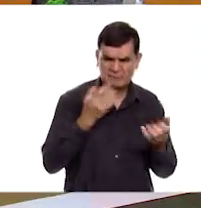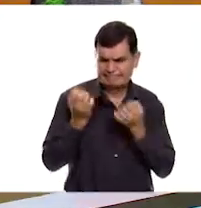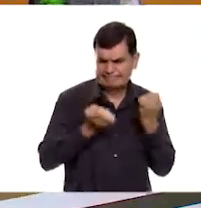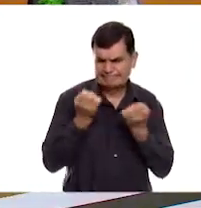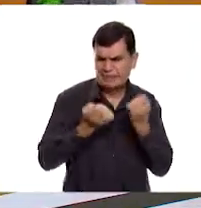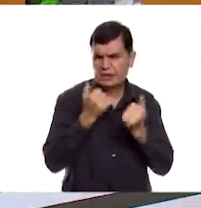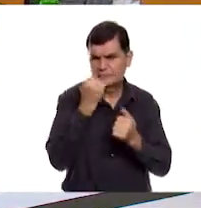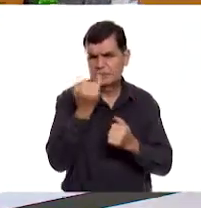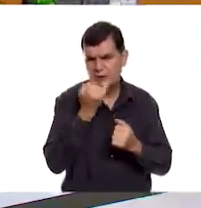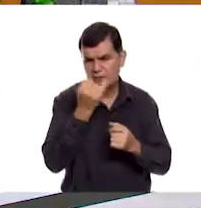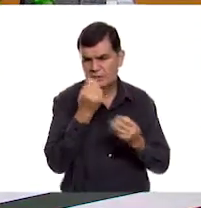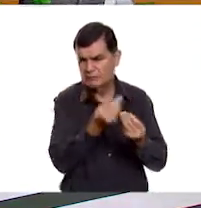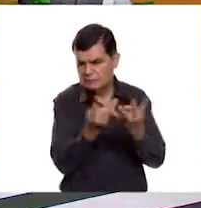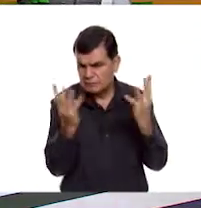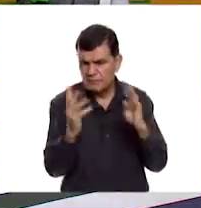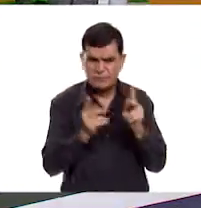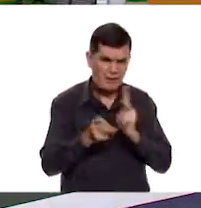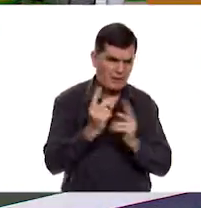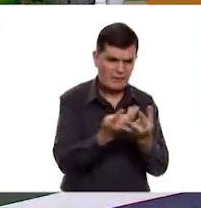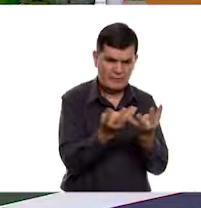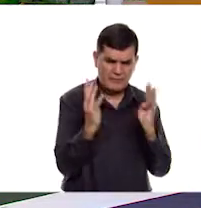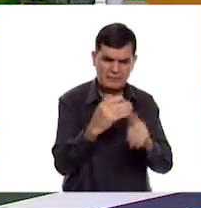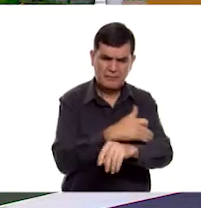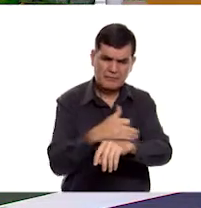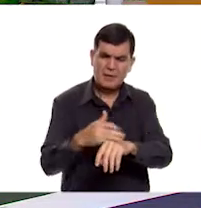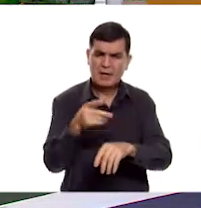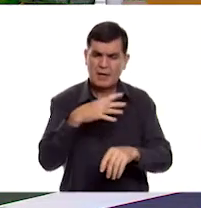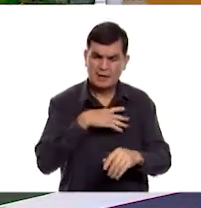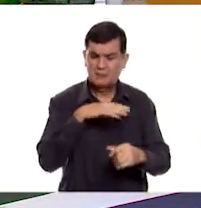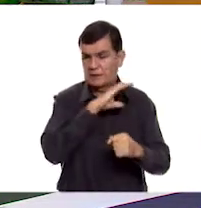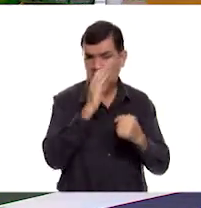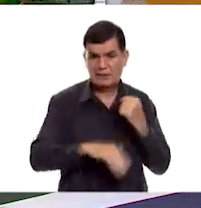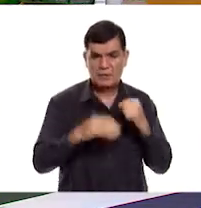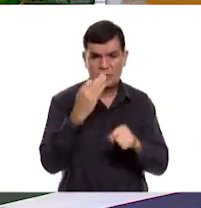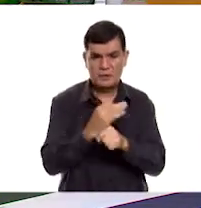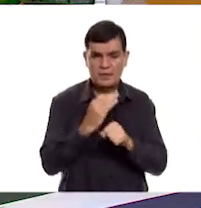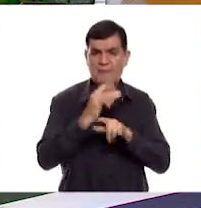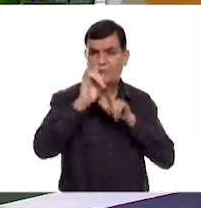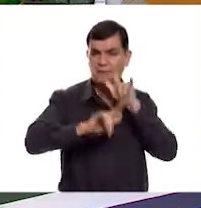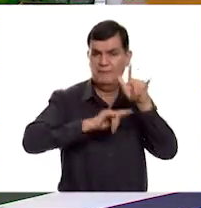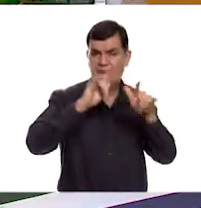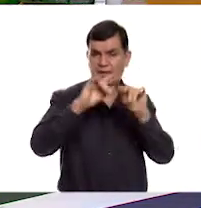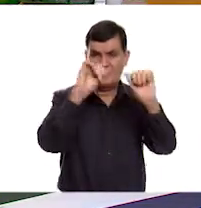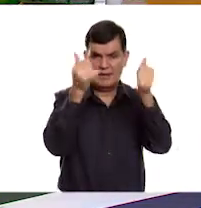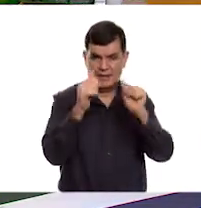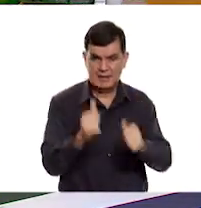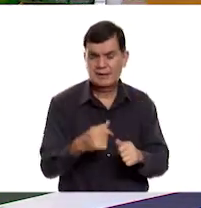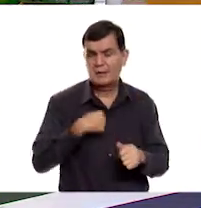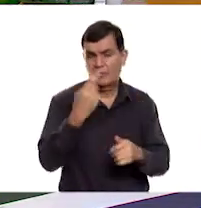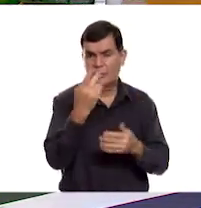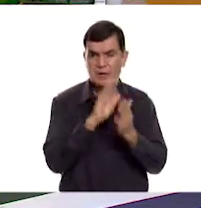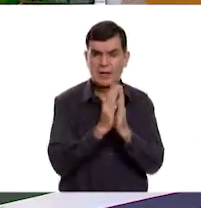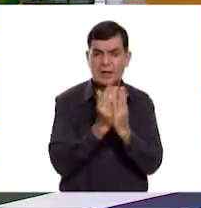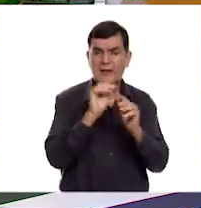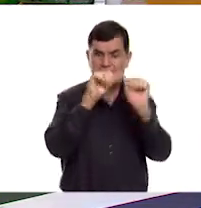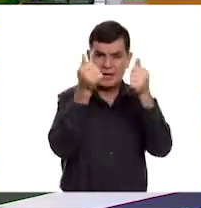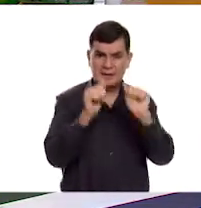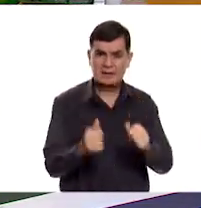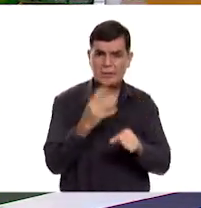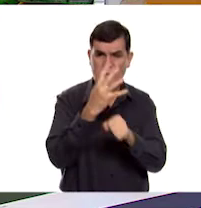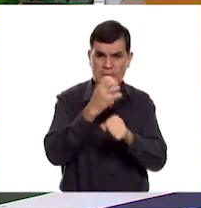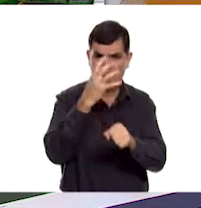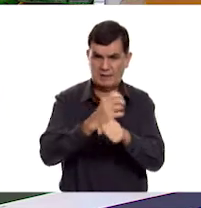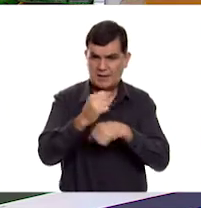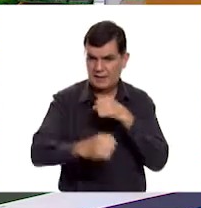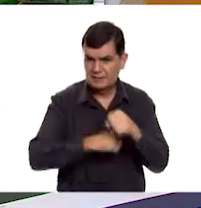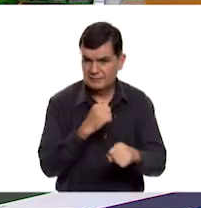platica con tu familia en tu lengua materna. Por hoy hemos terminado con la feria del arte de tu asignatura de artes de cuarto grado.